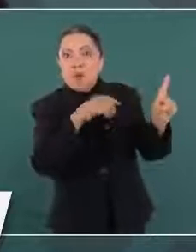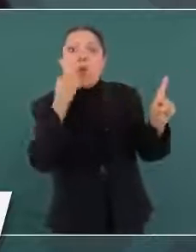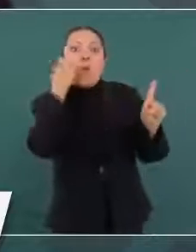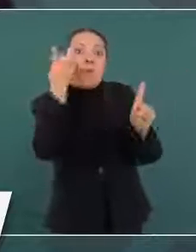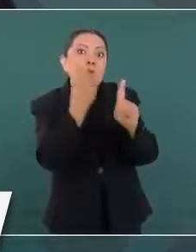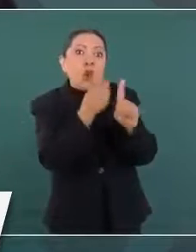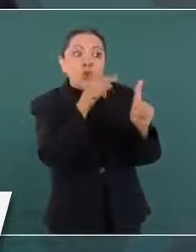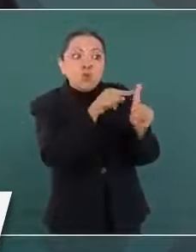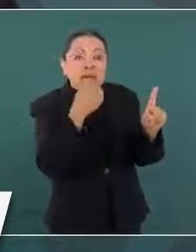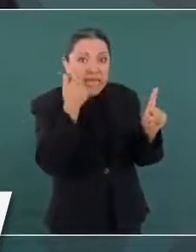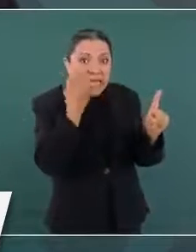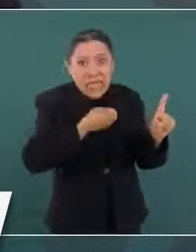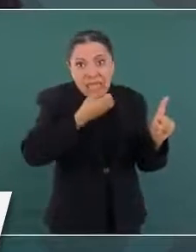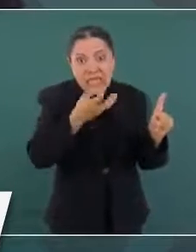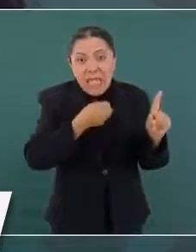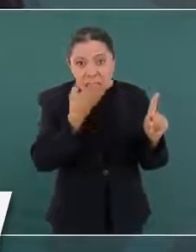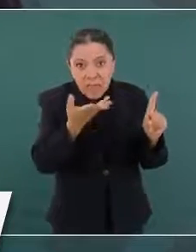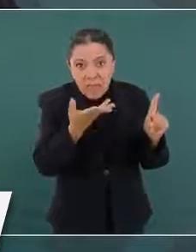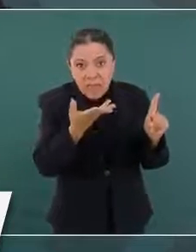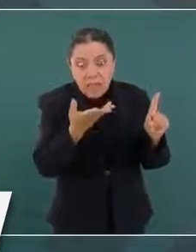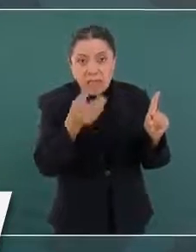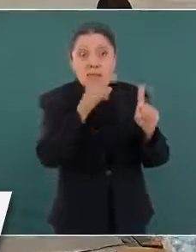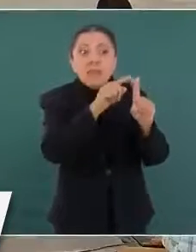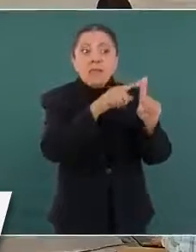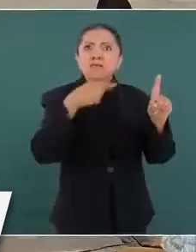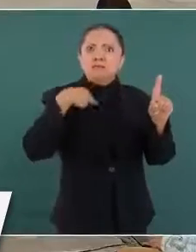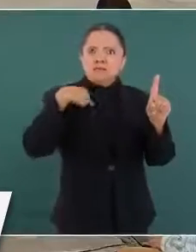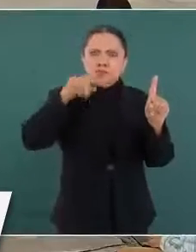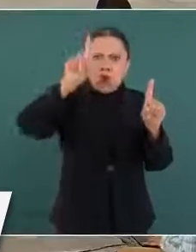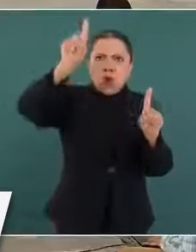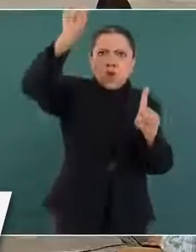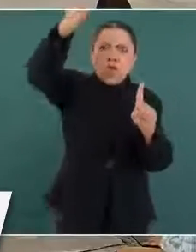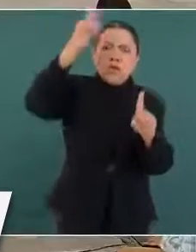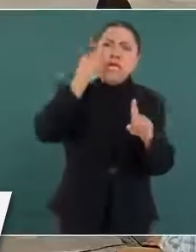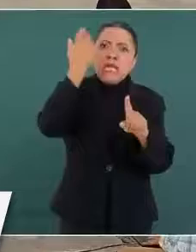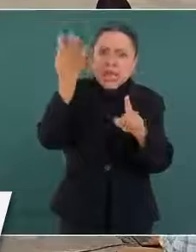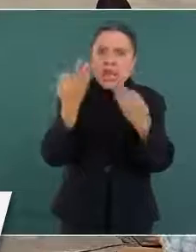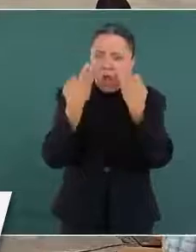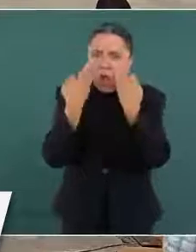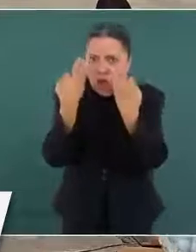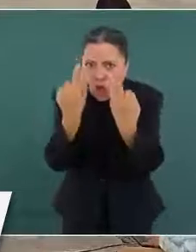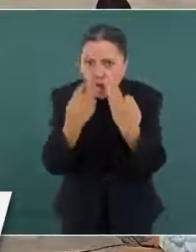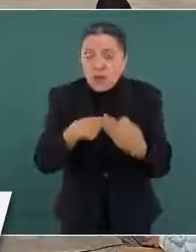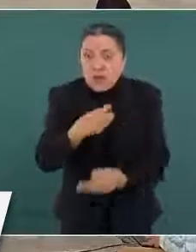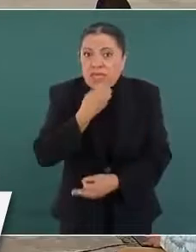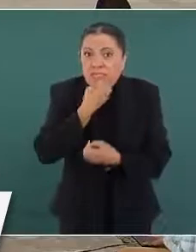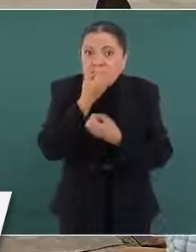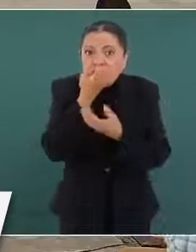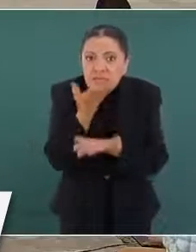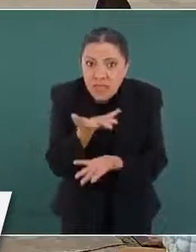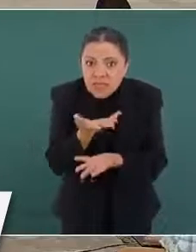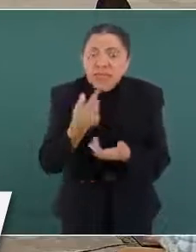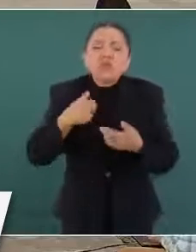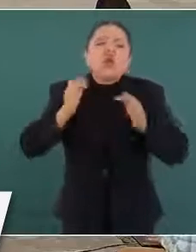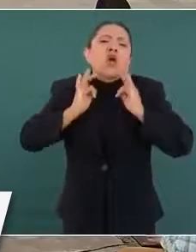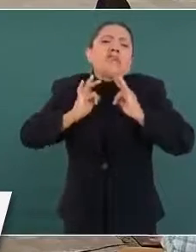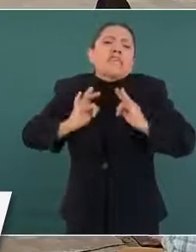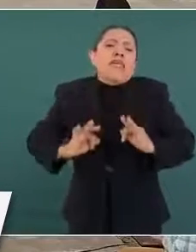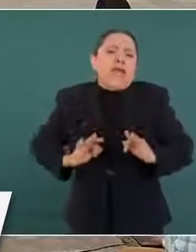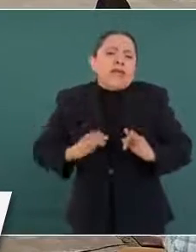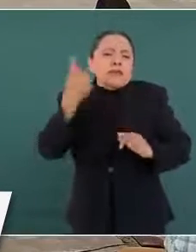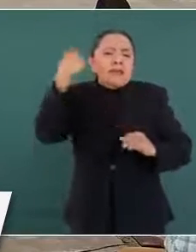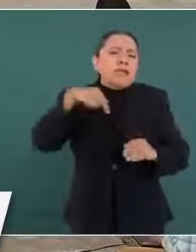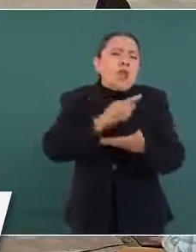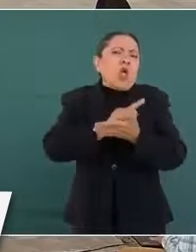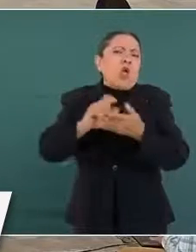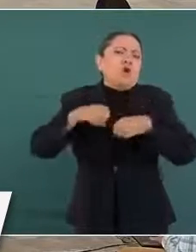y decir, yo quiero dar mi testimonio porque quiero estar tranquilo conmigo mismo